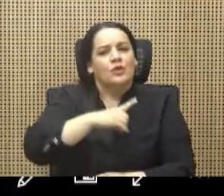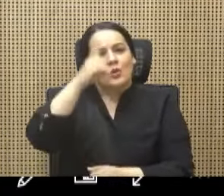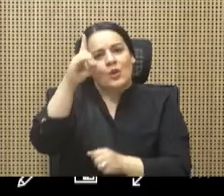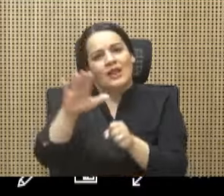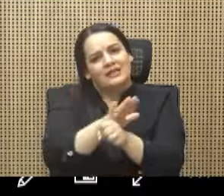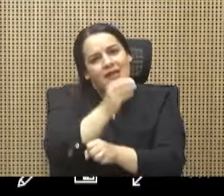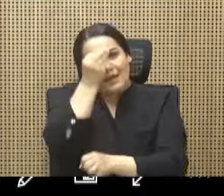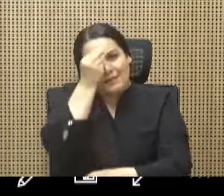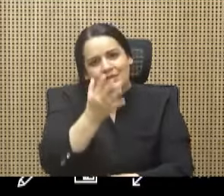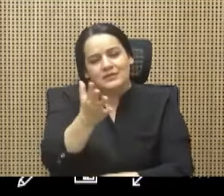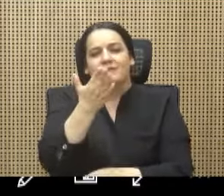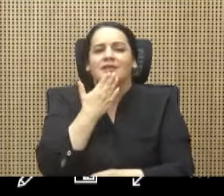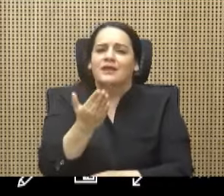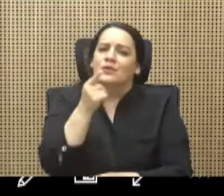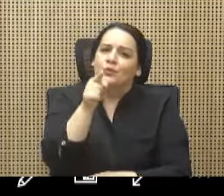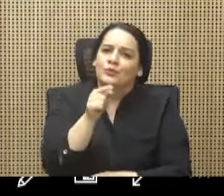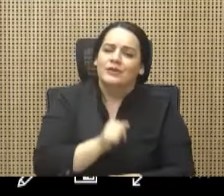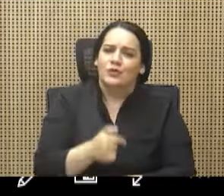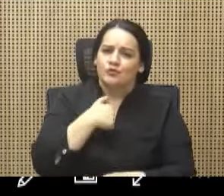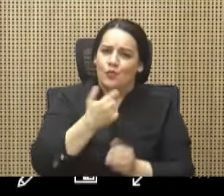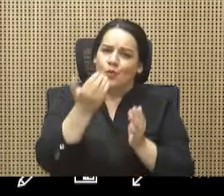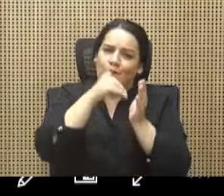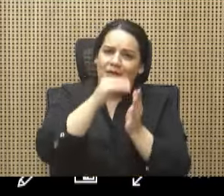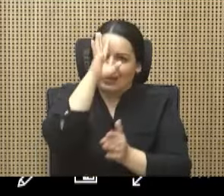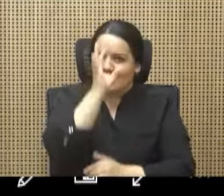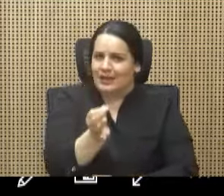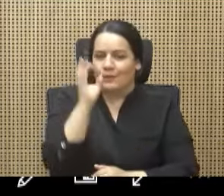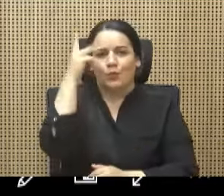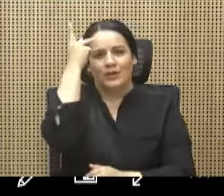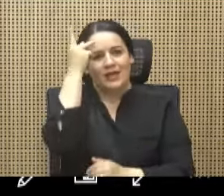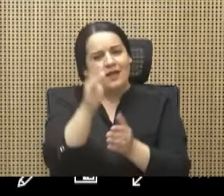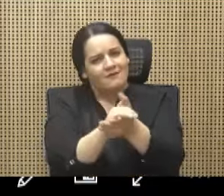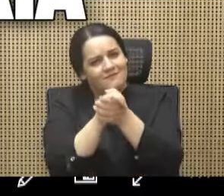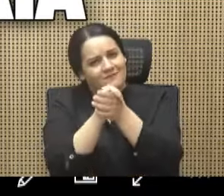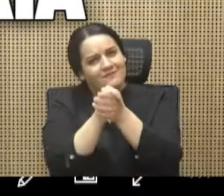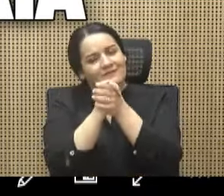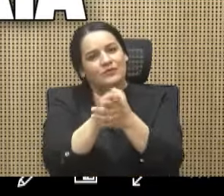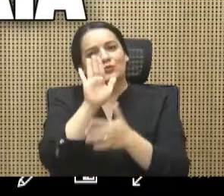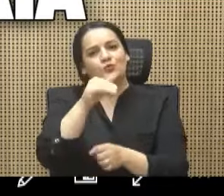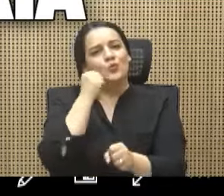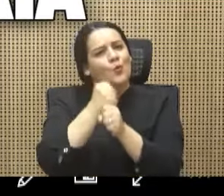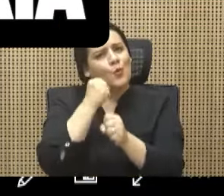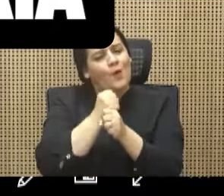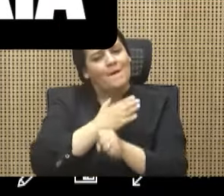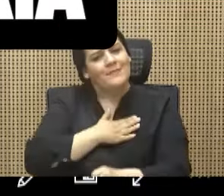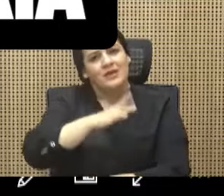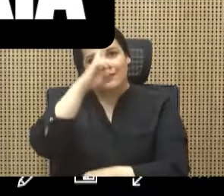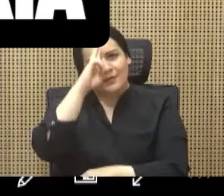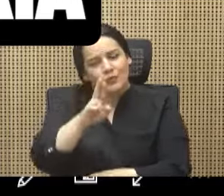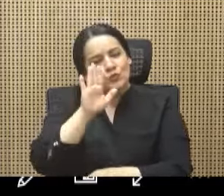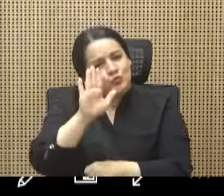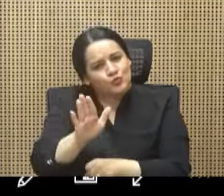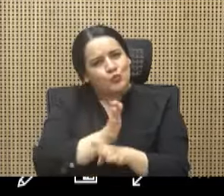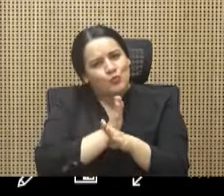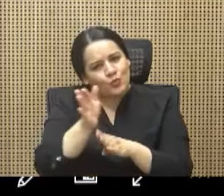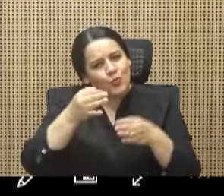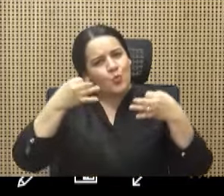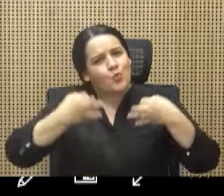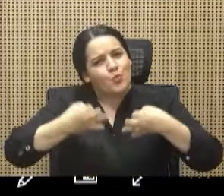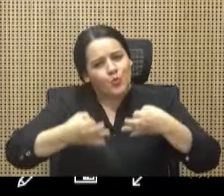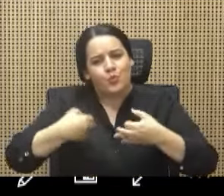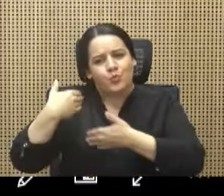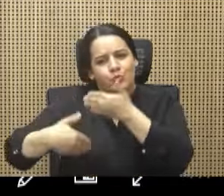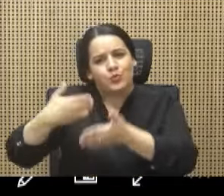Gracias a ustedes volví a creer en la política. La felicito por su labor. Mi respeto por su trayectoria. Siga